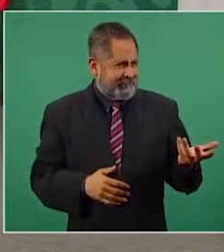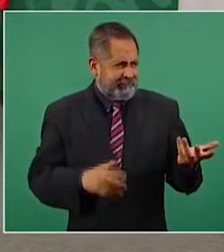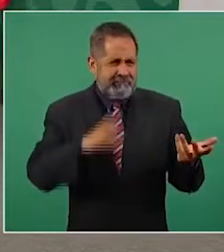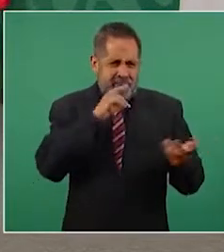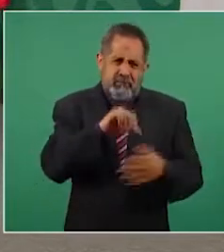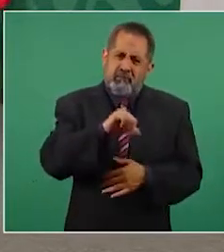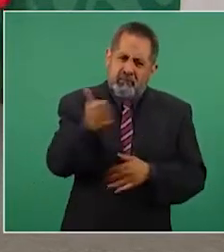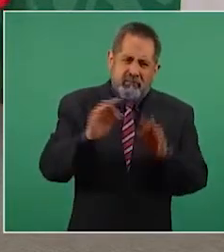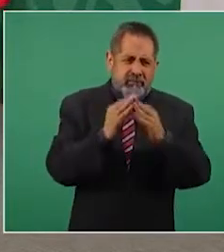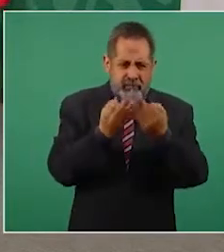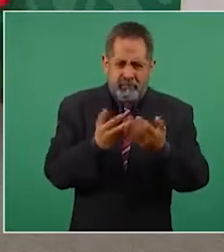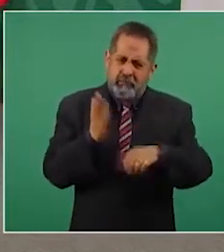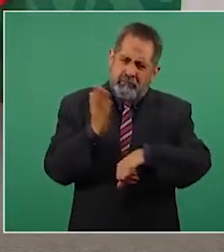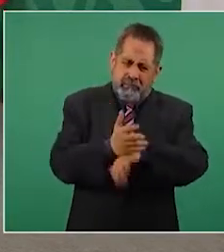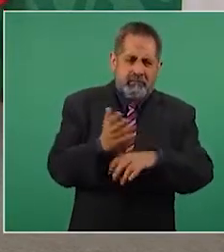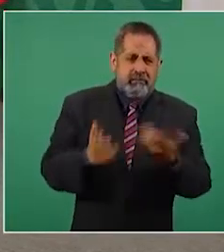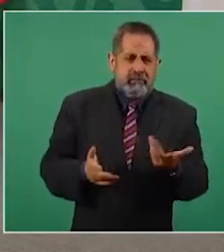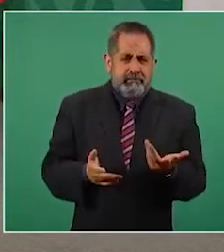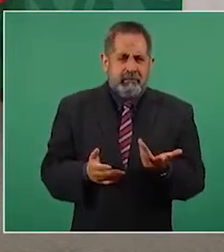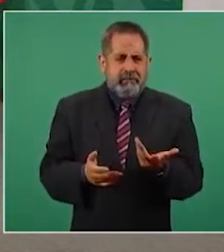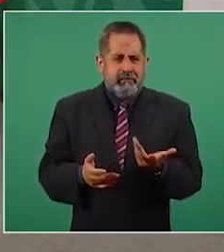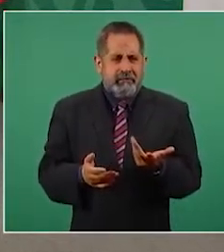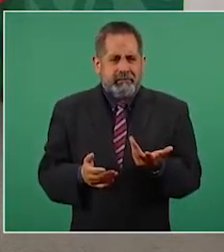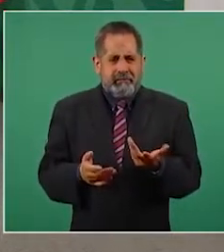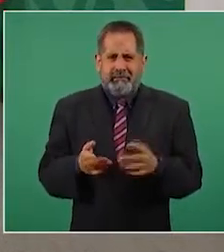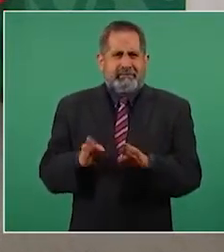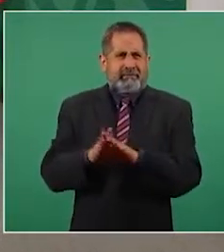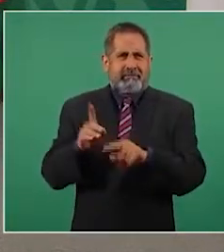que no eran los mismos